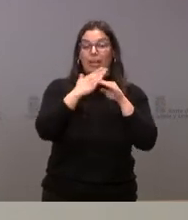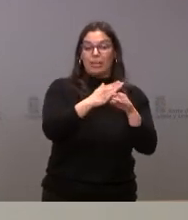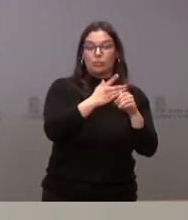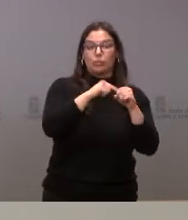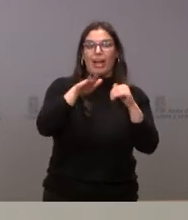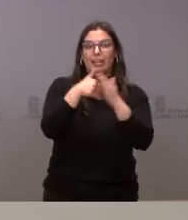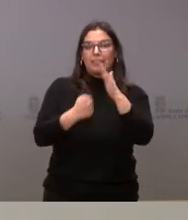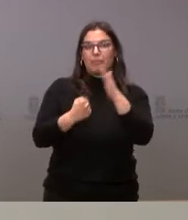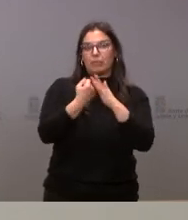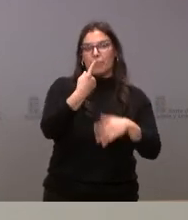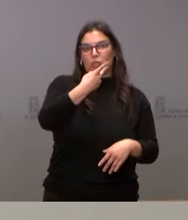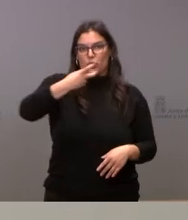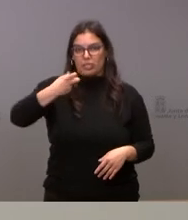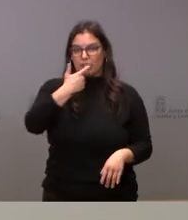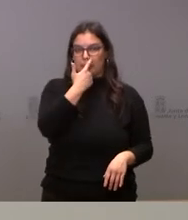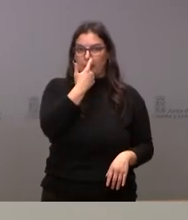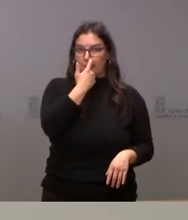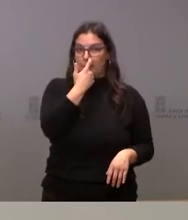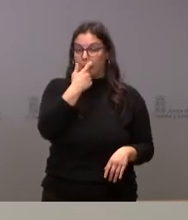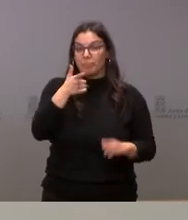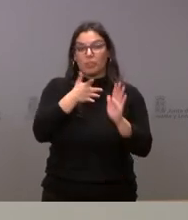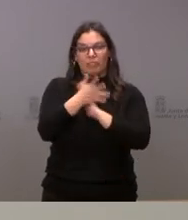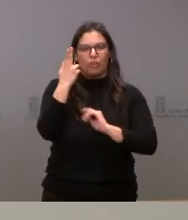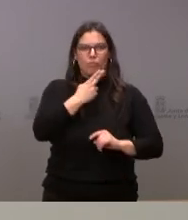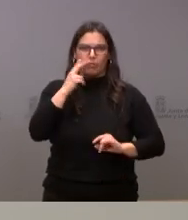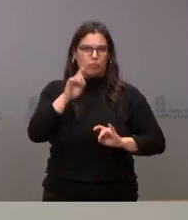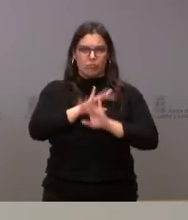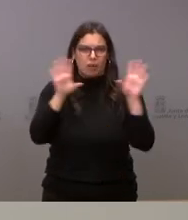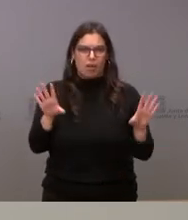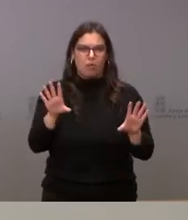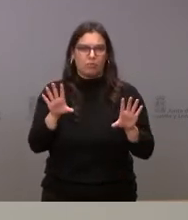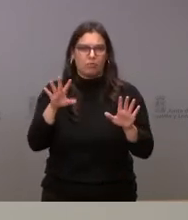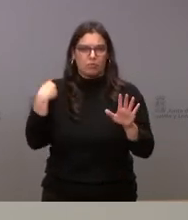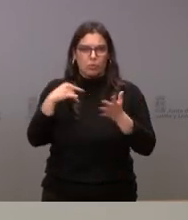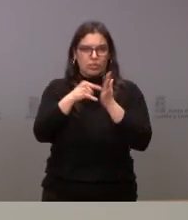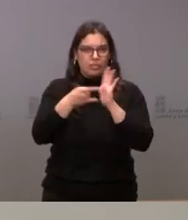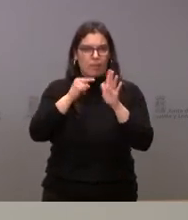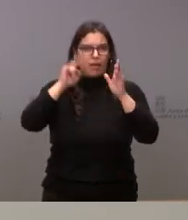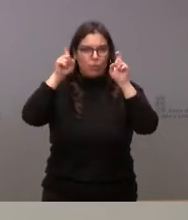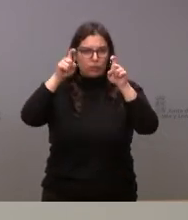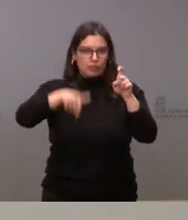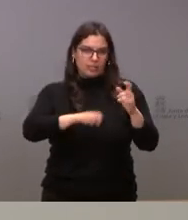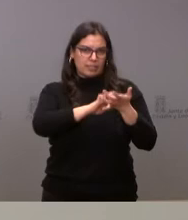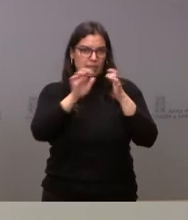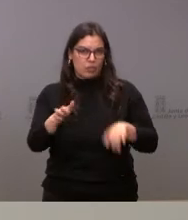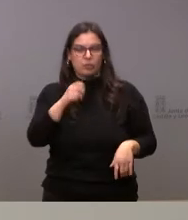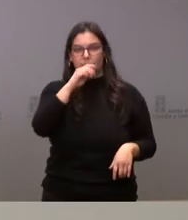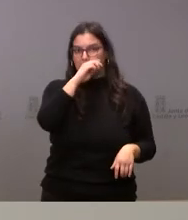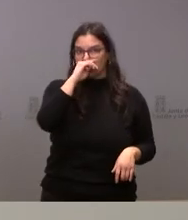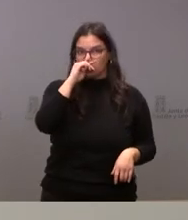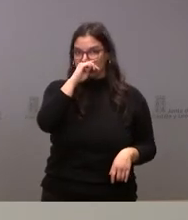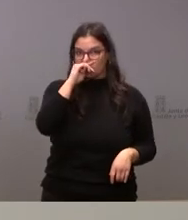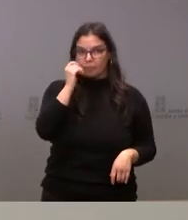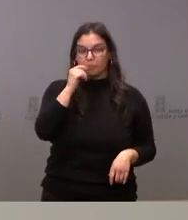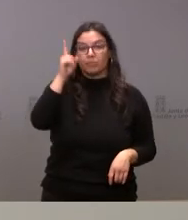las 1.200 que les citado. Es un claro compromiso con el sistema educativo de Castilla y León. También